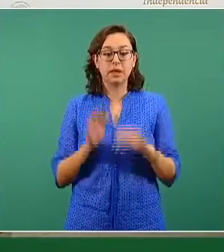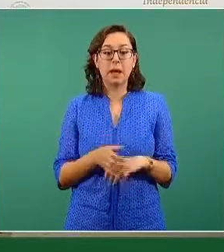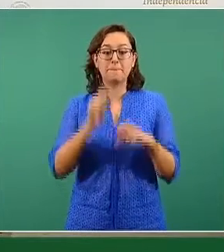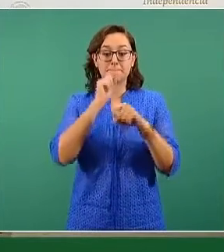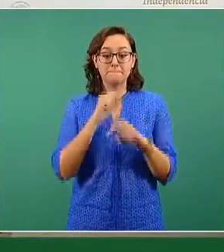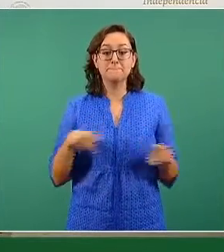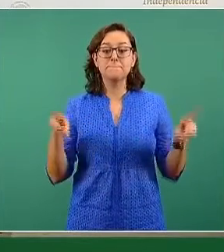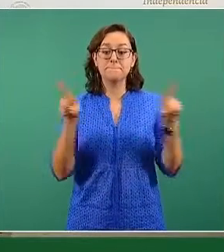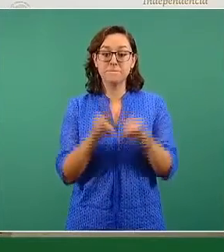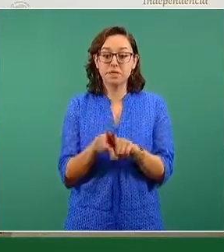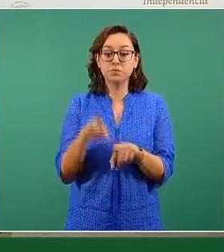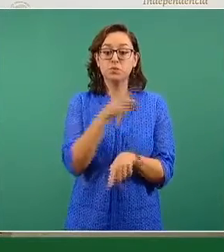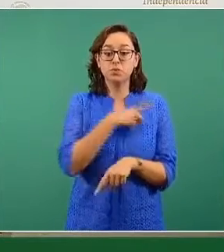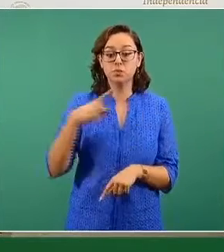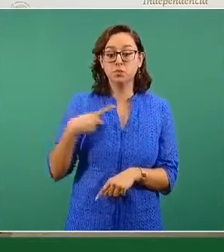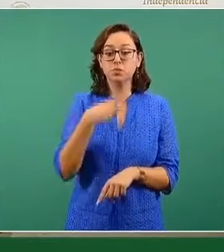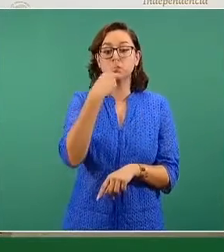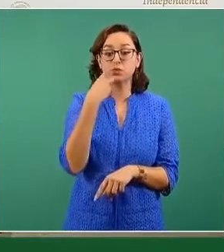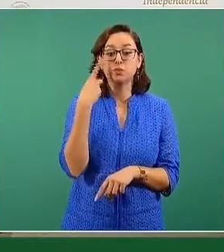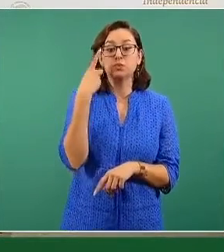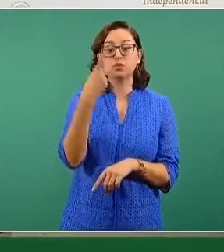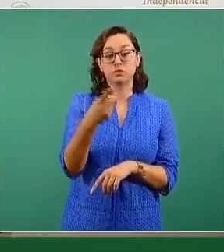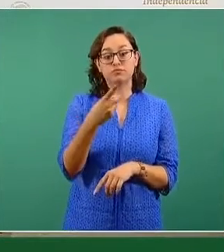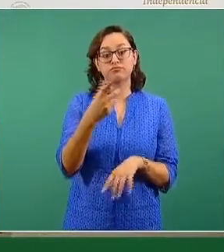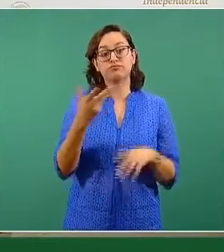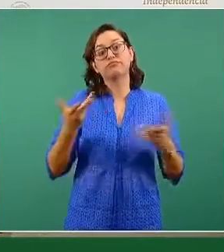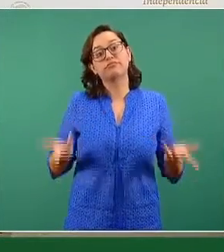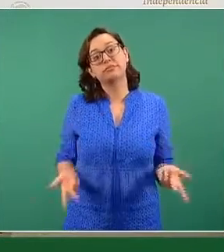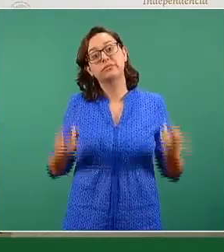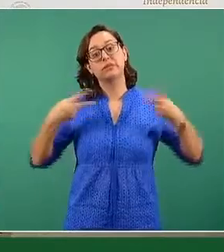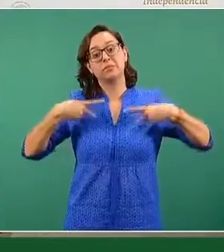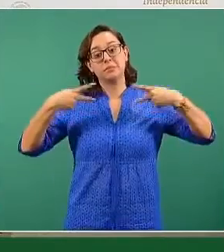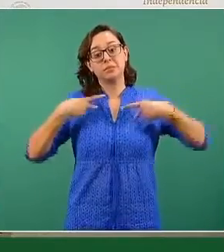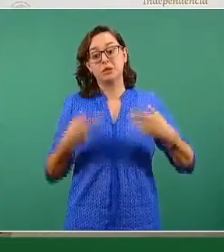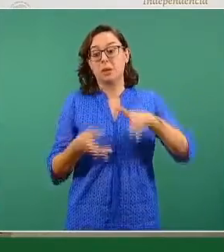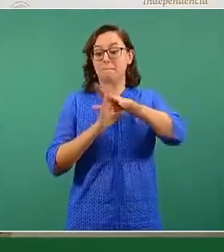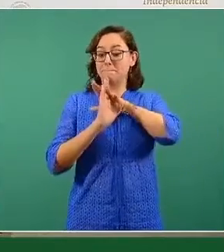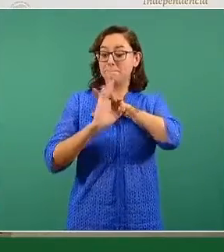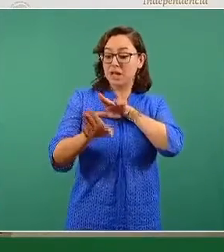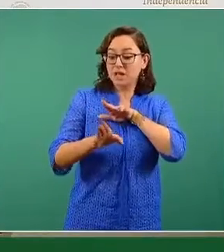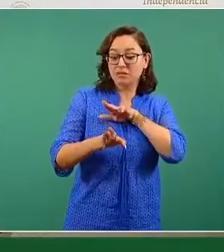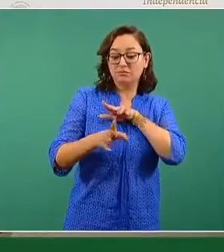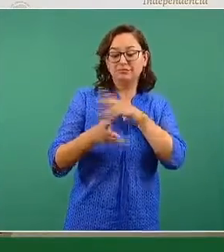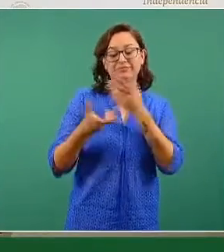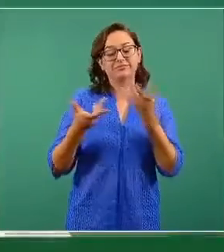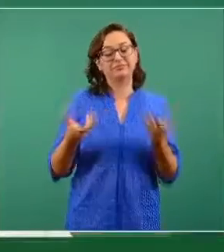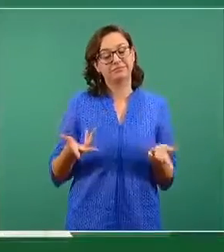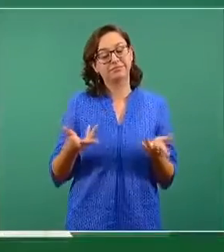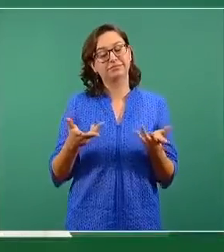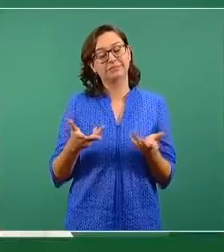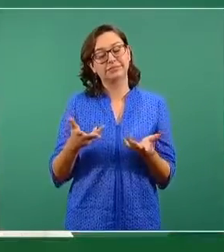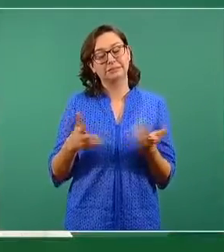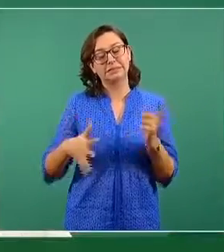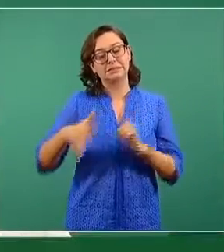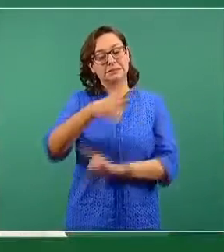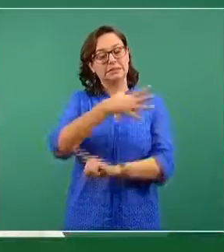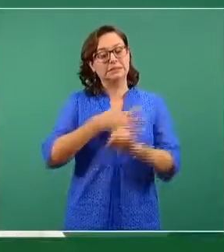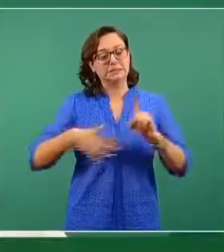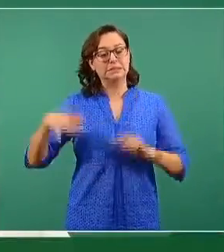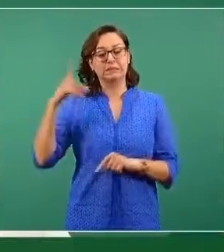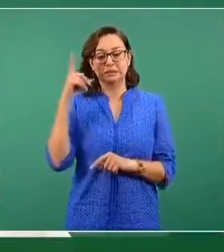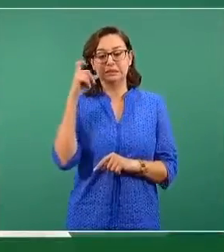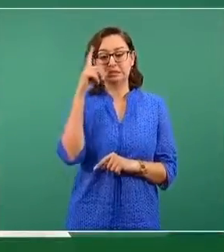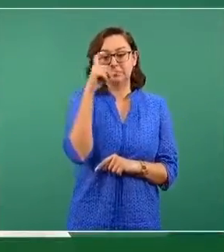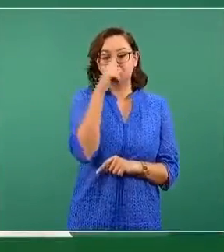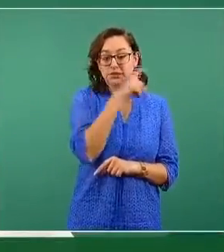realidad de las personas migrantes es a veces adversa cuando no existen